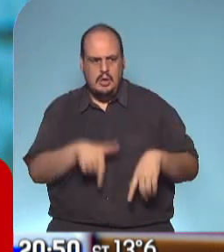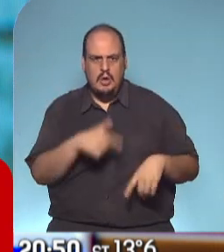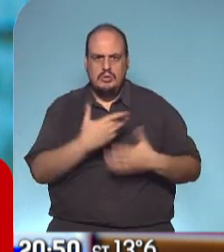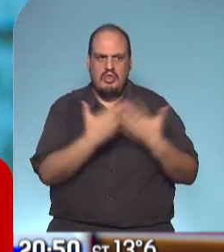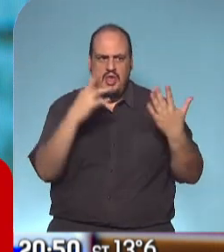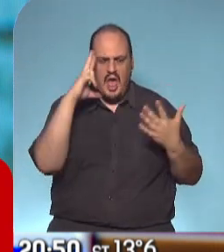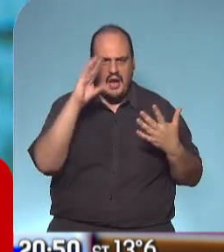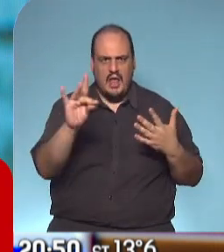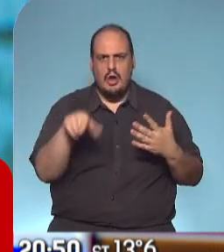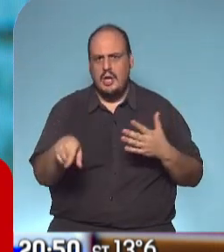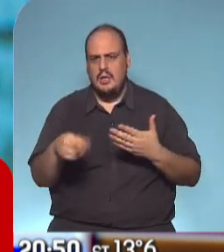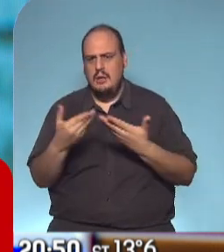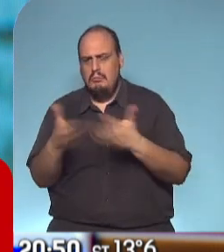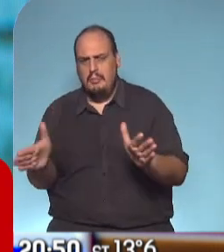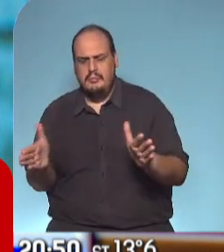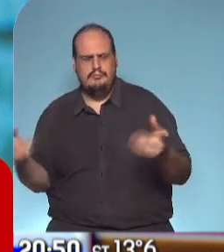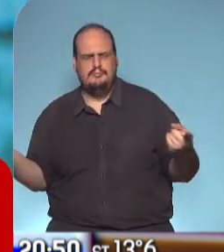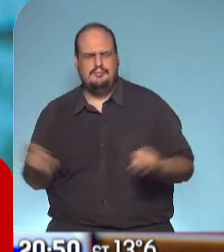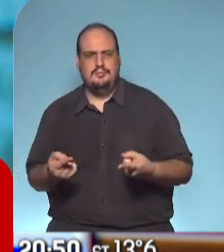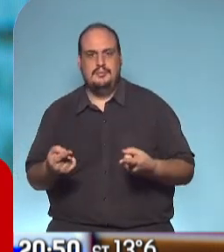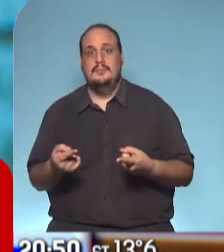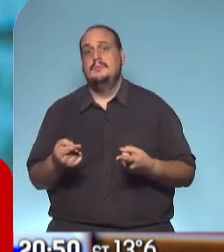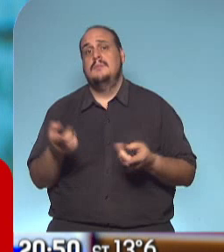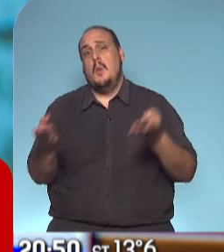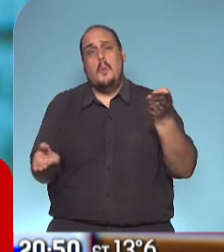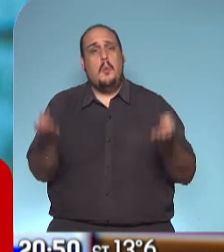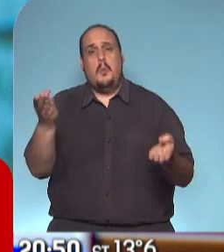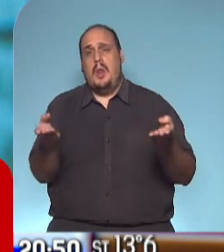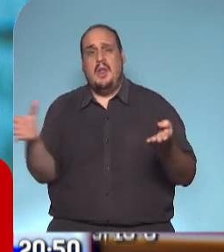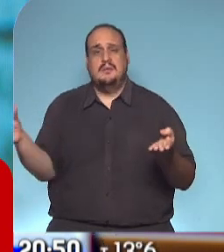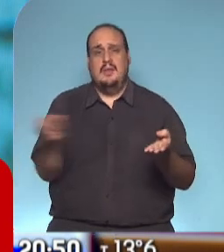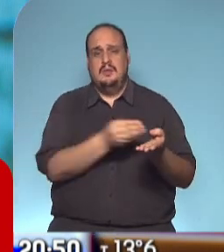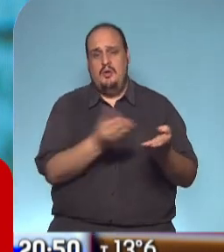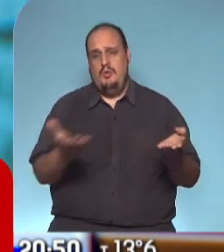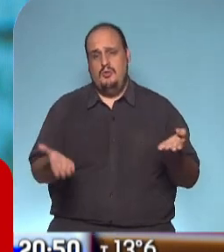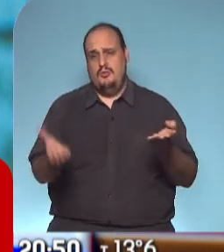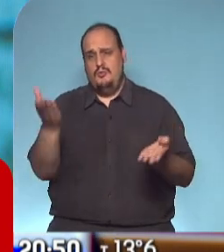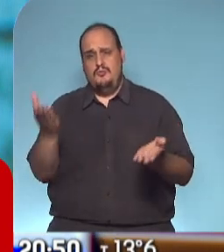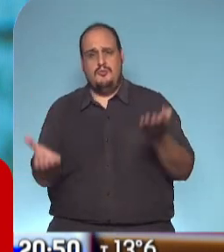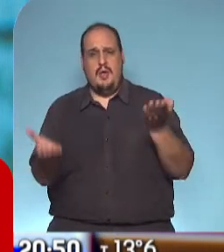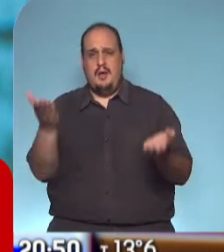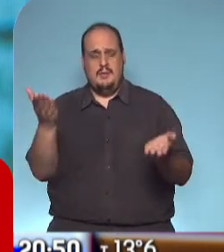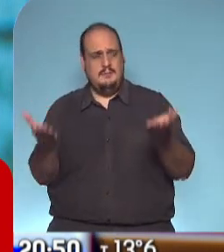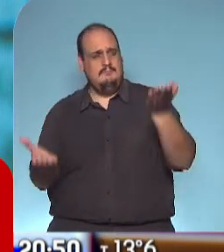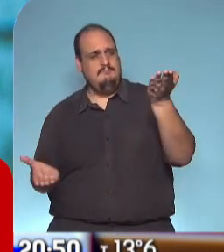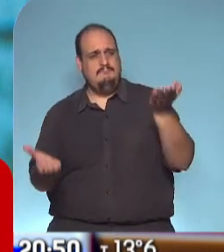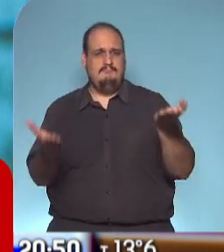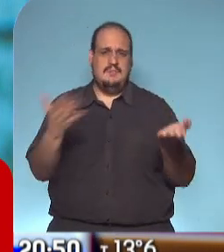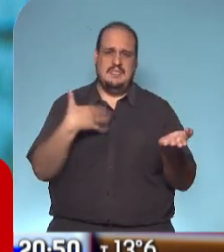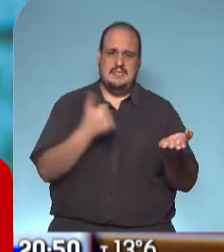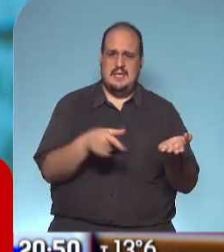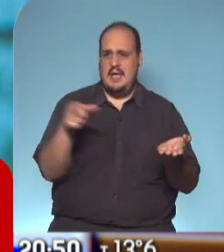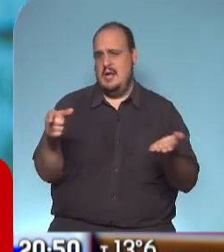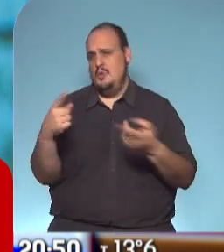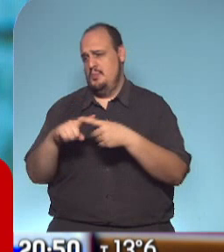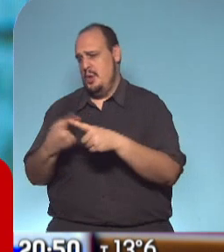avance? Es un todo. Es un todo. En la balanza, esta semana empezaron a entrar registros, guarismos, que hace un par